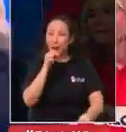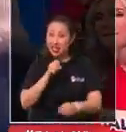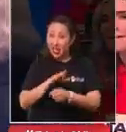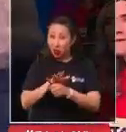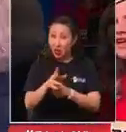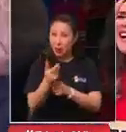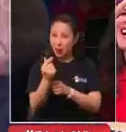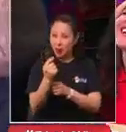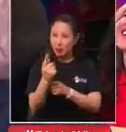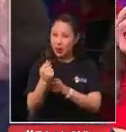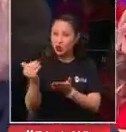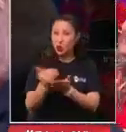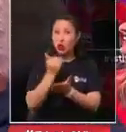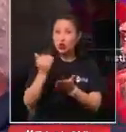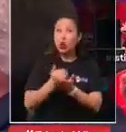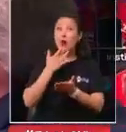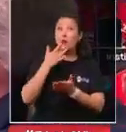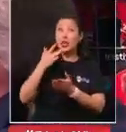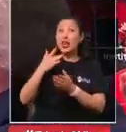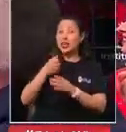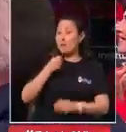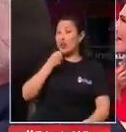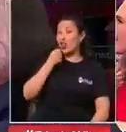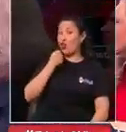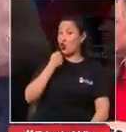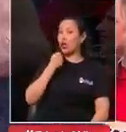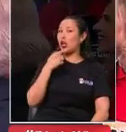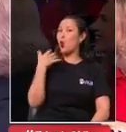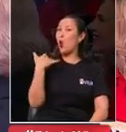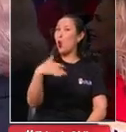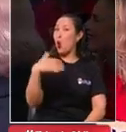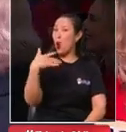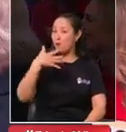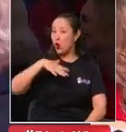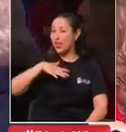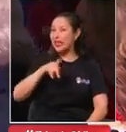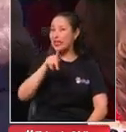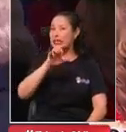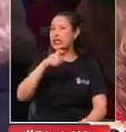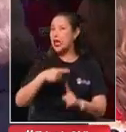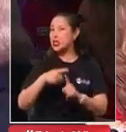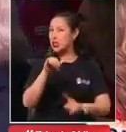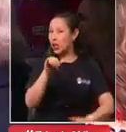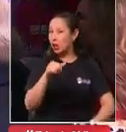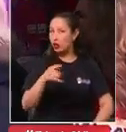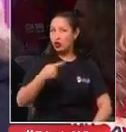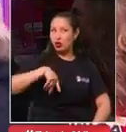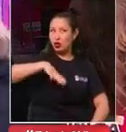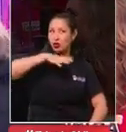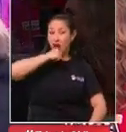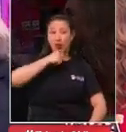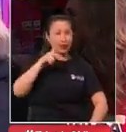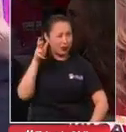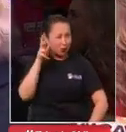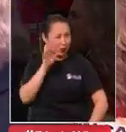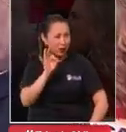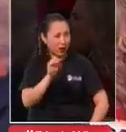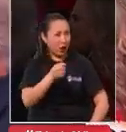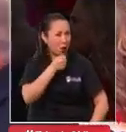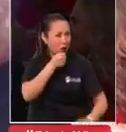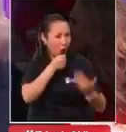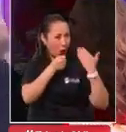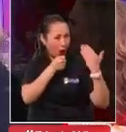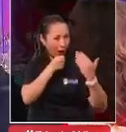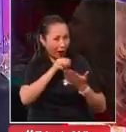ganan mucho billete porque ese micrófono tan sexy no lo tenemos nosotros. ¿Suena sexy allá? Hola, tal? ¿Suena bien, no? Sí.